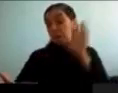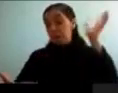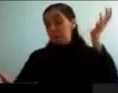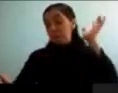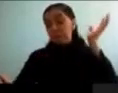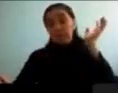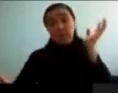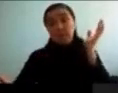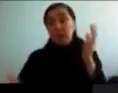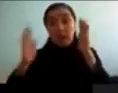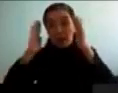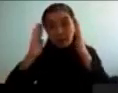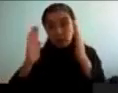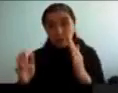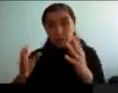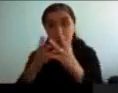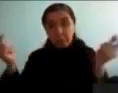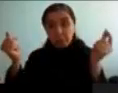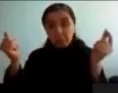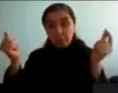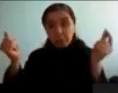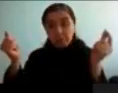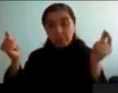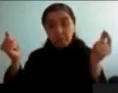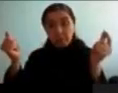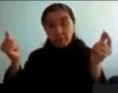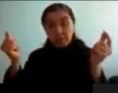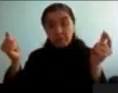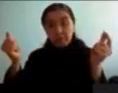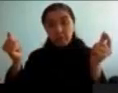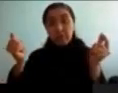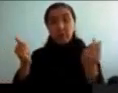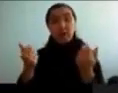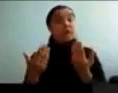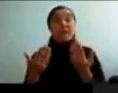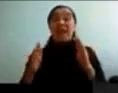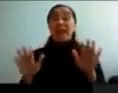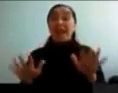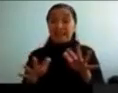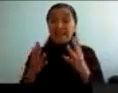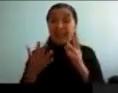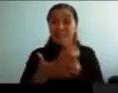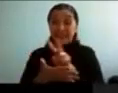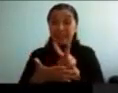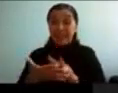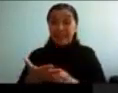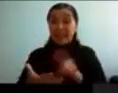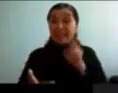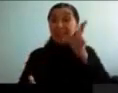completa, de lo que están leyendo. O de hecho, tratan de leer, sin escucharse. Es realmente imposible.